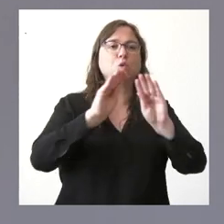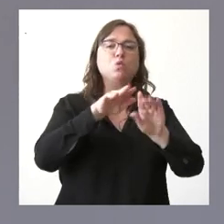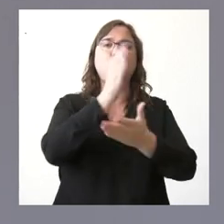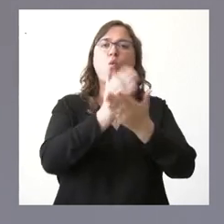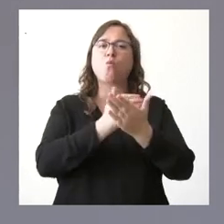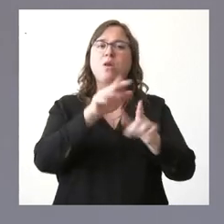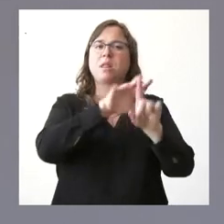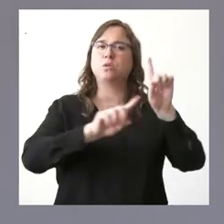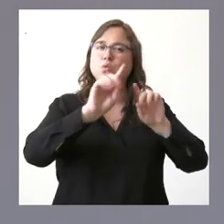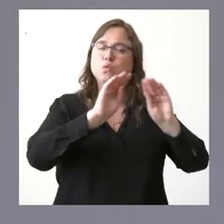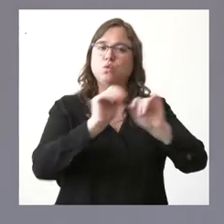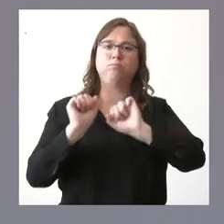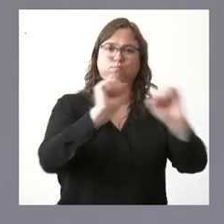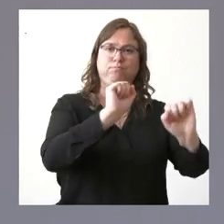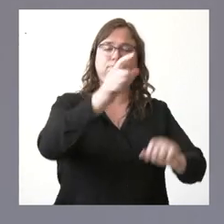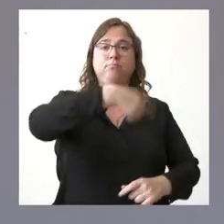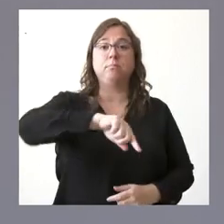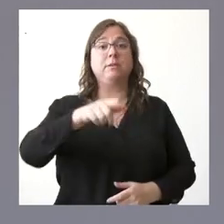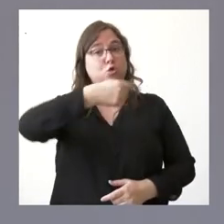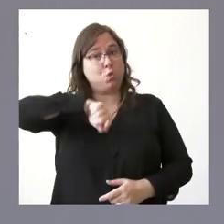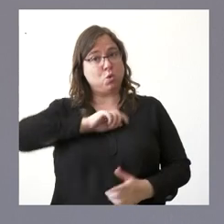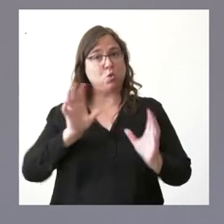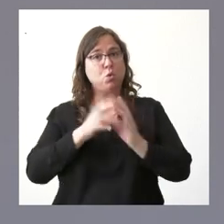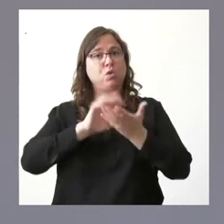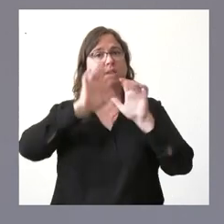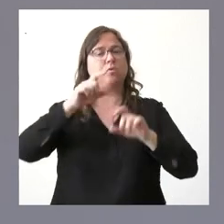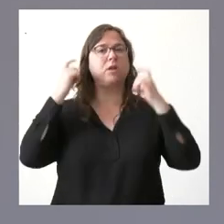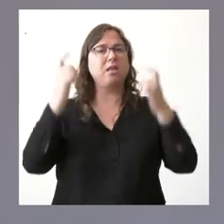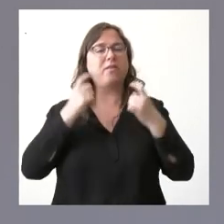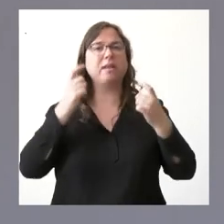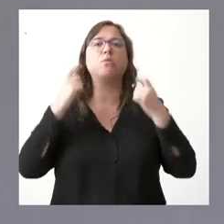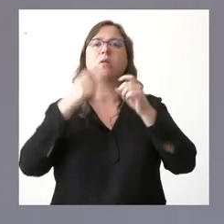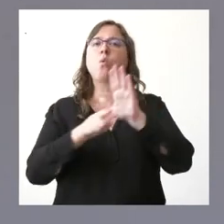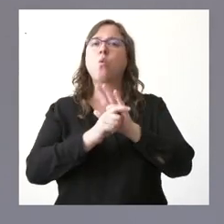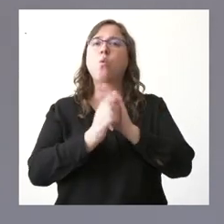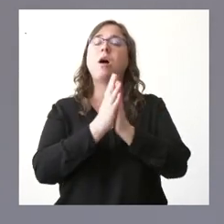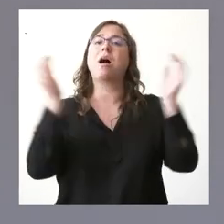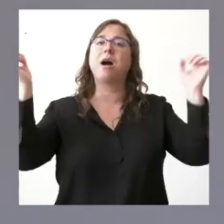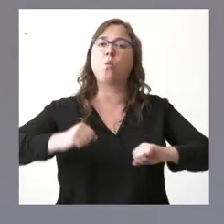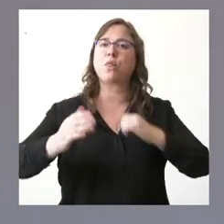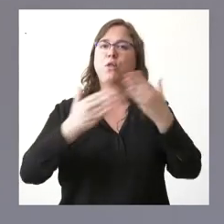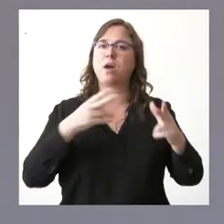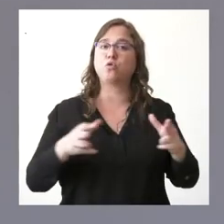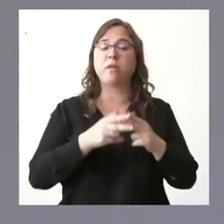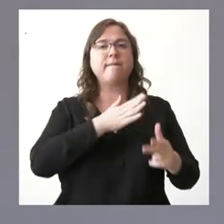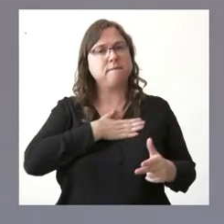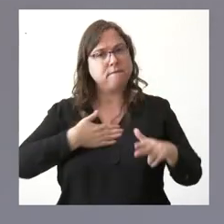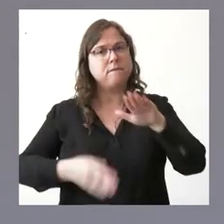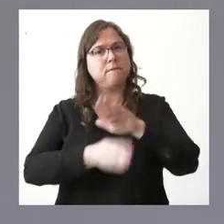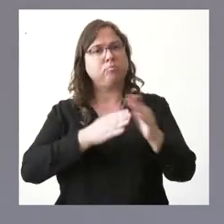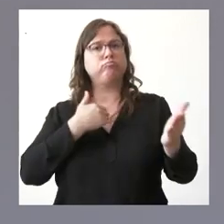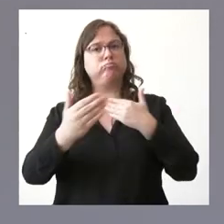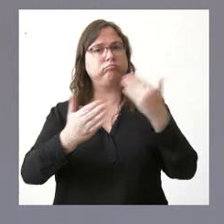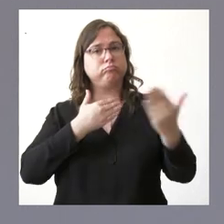en la que está la junta de castilla y león y por tanto intentando continuar con los acuerdos del diálogo social y por tanto que de ahí se vengan a